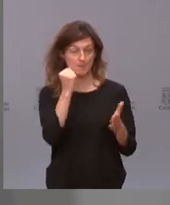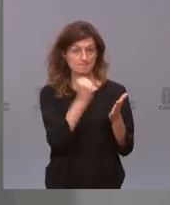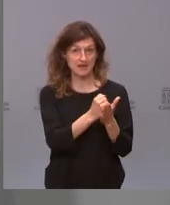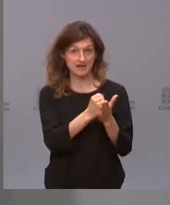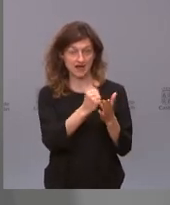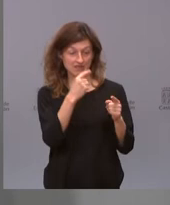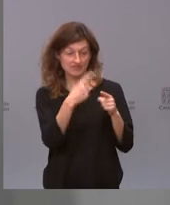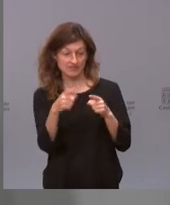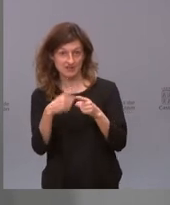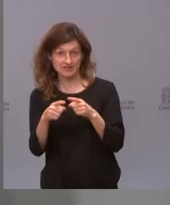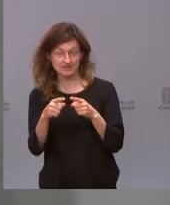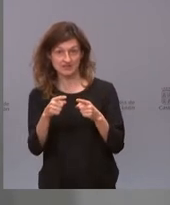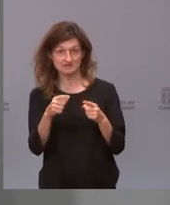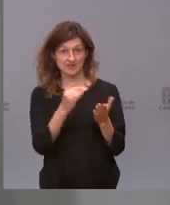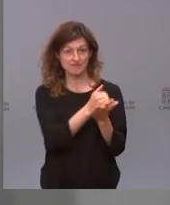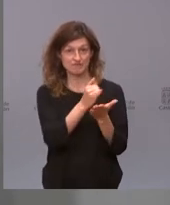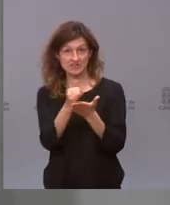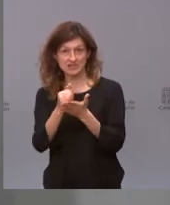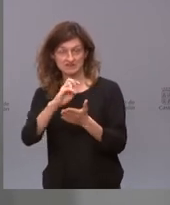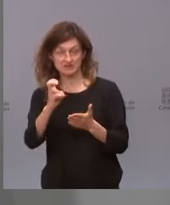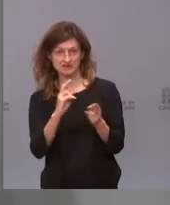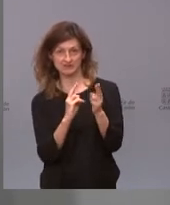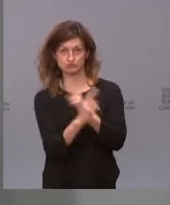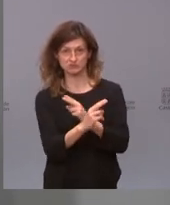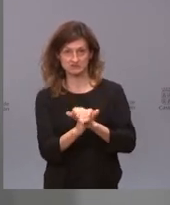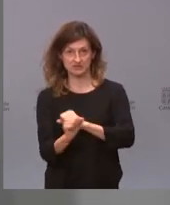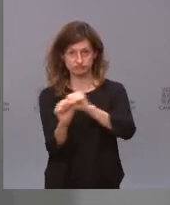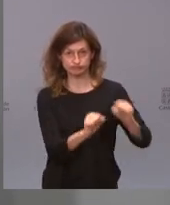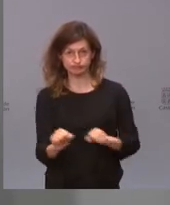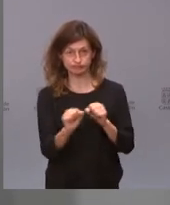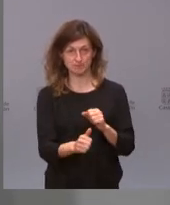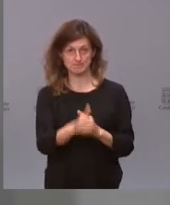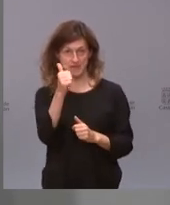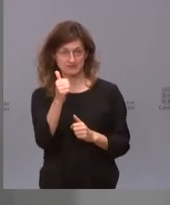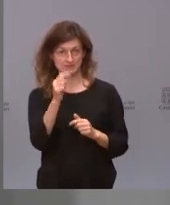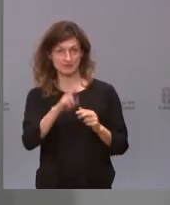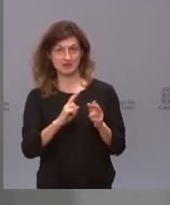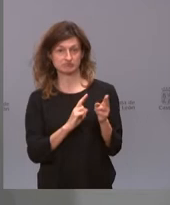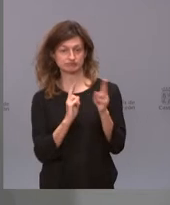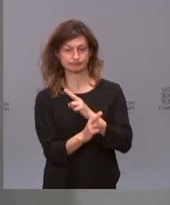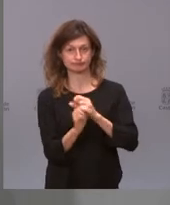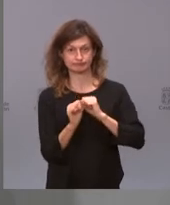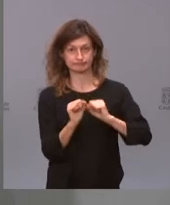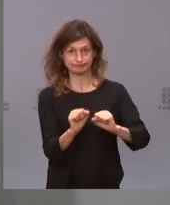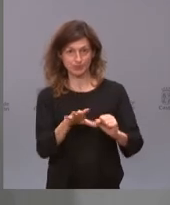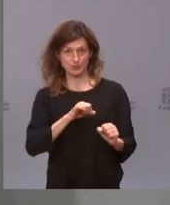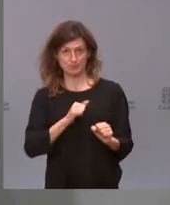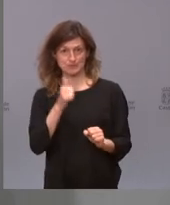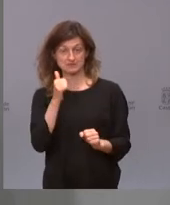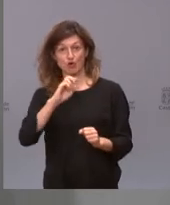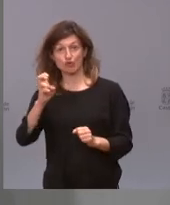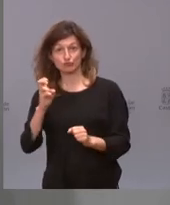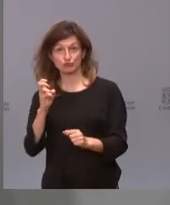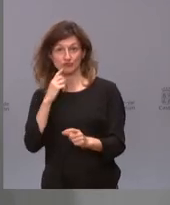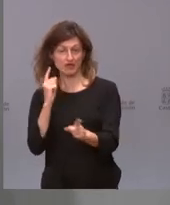vías puede aumentar la capacidad de respuesta y puede aumentar la inmunidad y hay otros virólogos que